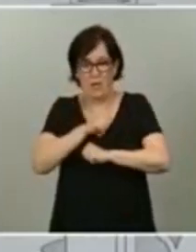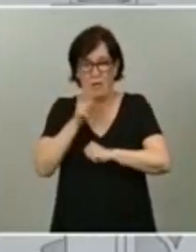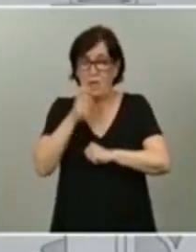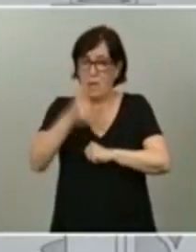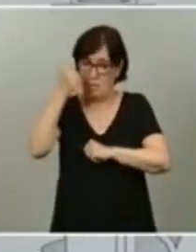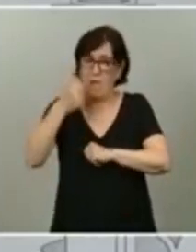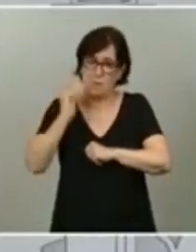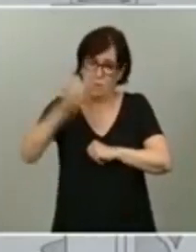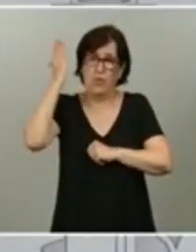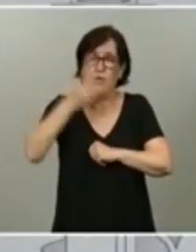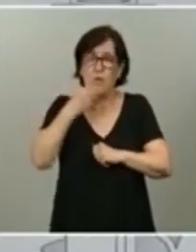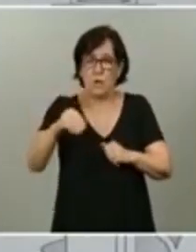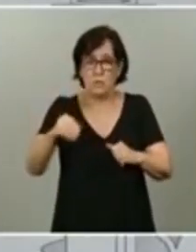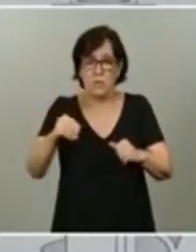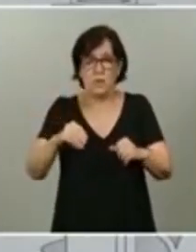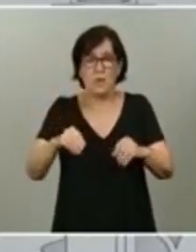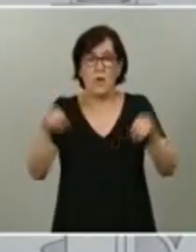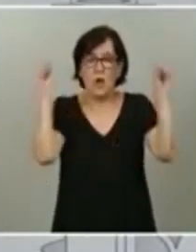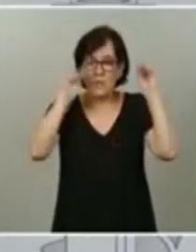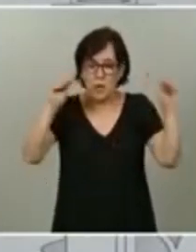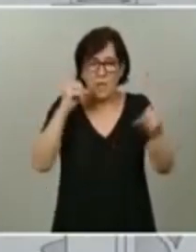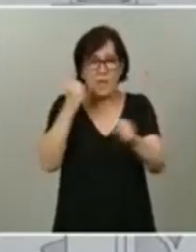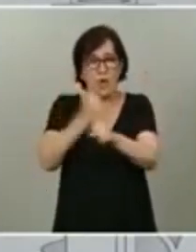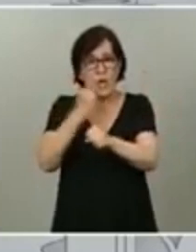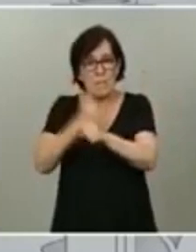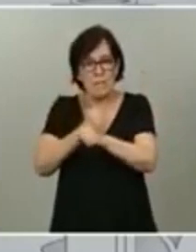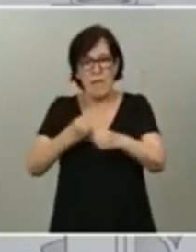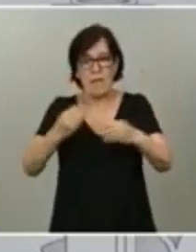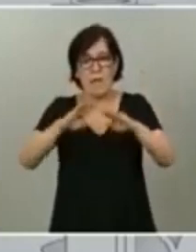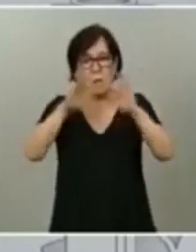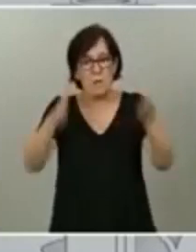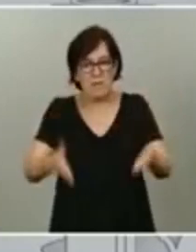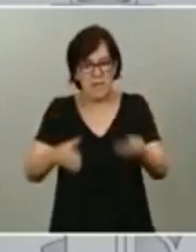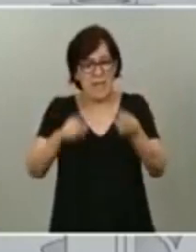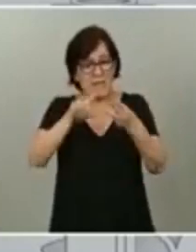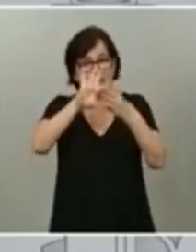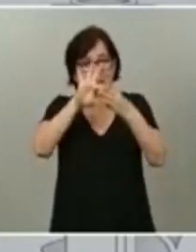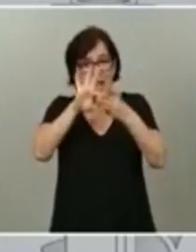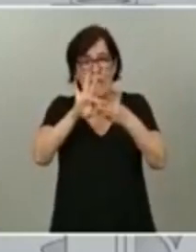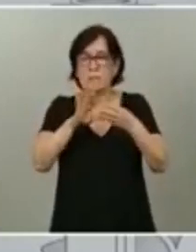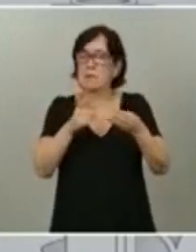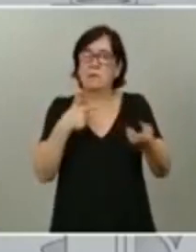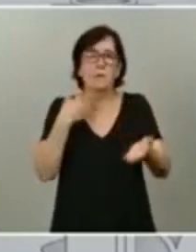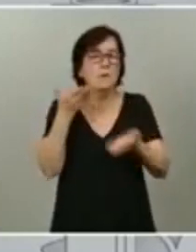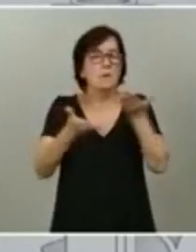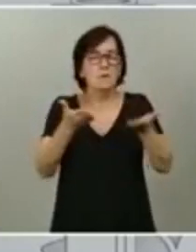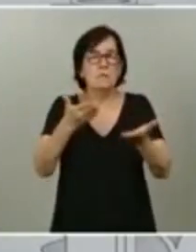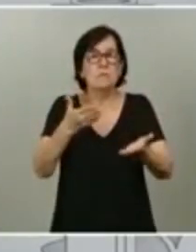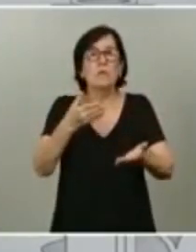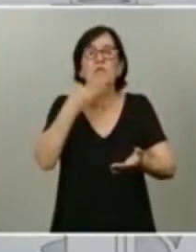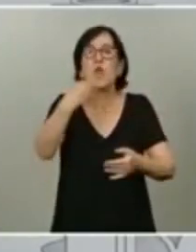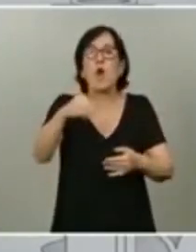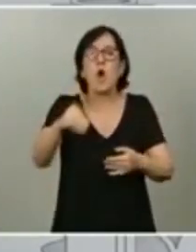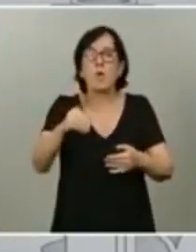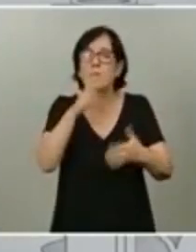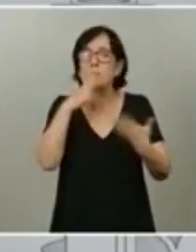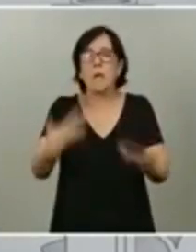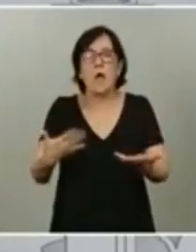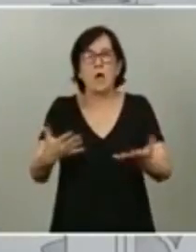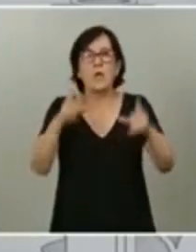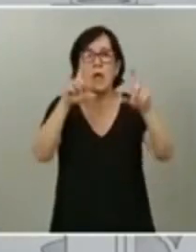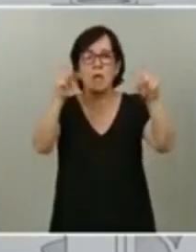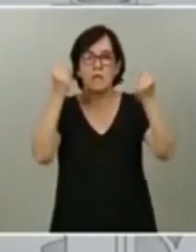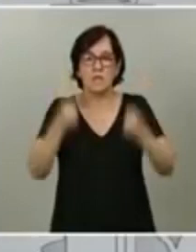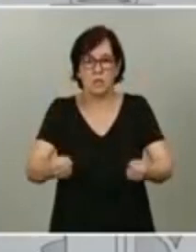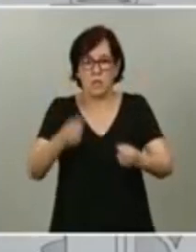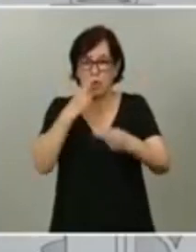Por eso formación, empleo, vivienda son tres demandas legítimas de nuestros jóvenes a las cuales las instituciones públicas y sin duda